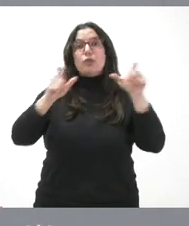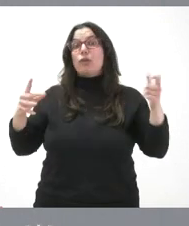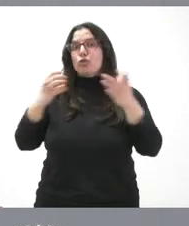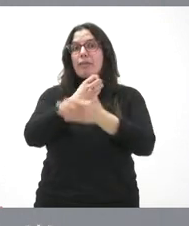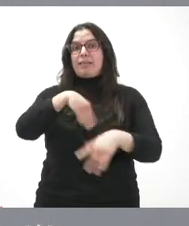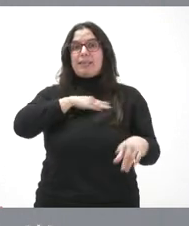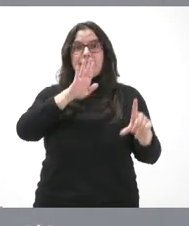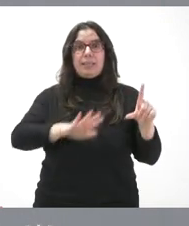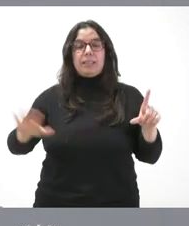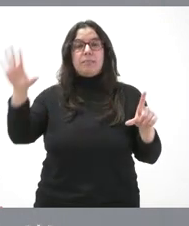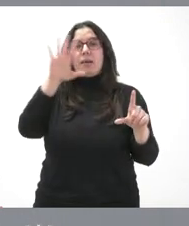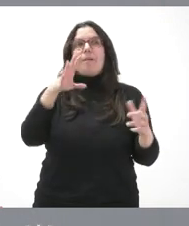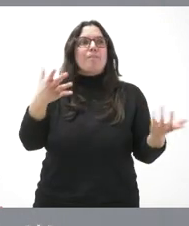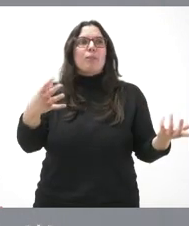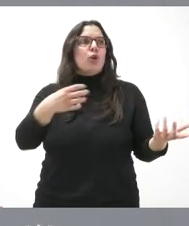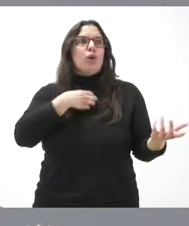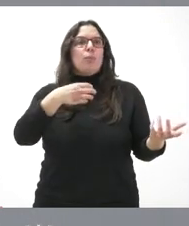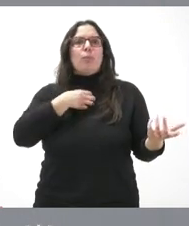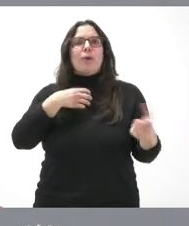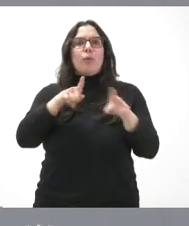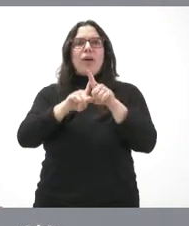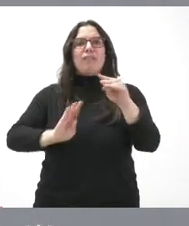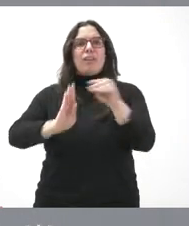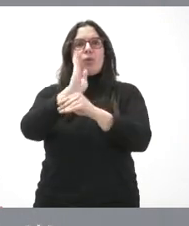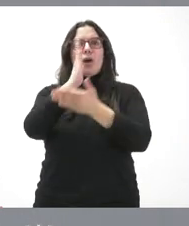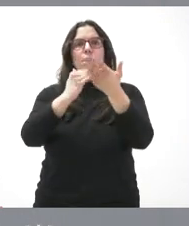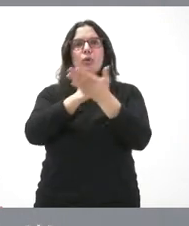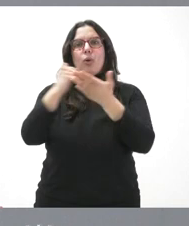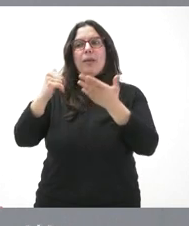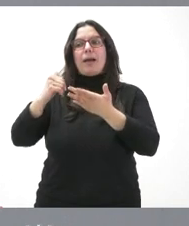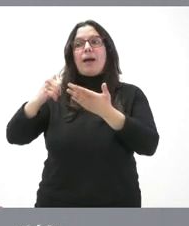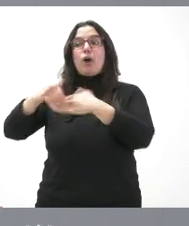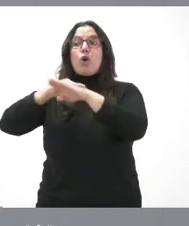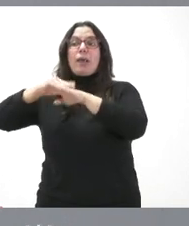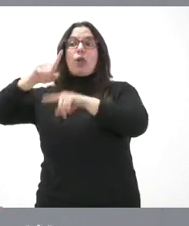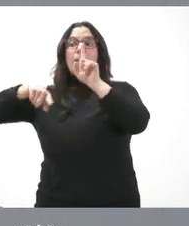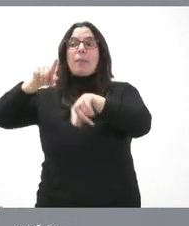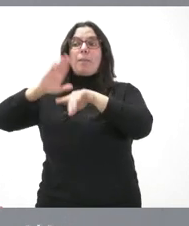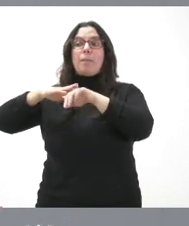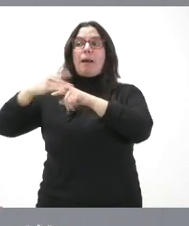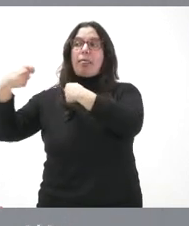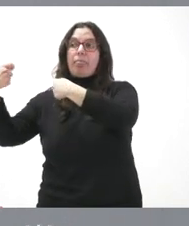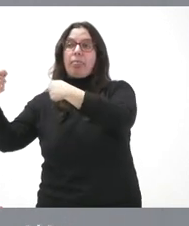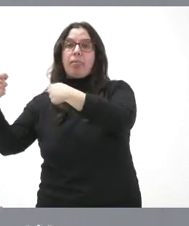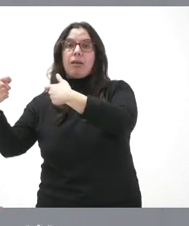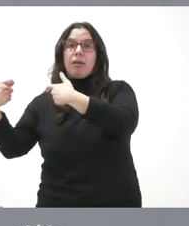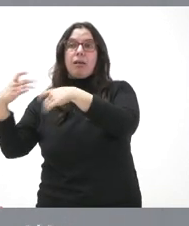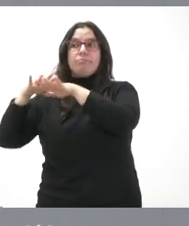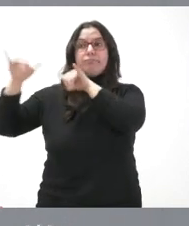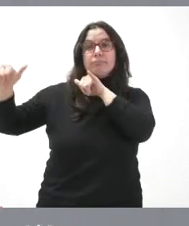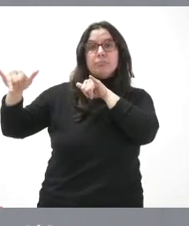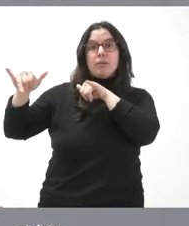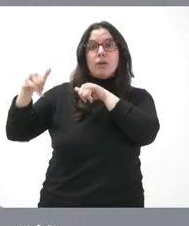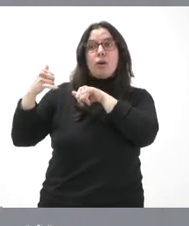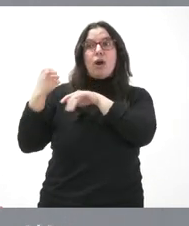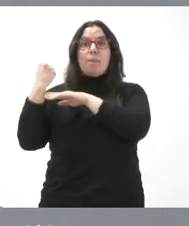No puede ser que la financiación autónómica se convierta por parte del Gobierno en moneda de pago, en el pago de un precio político a los separatistas,